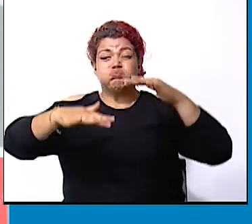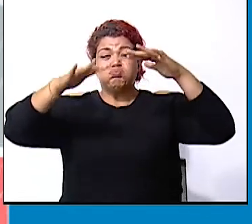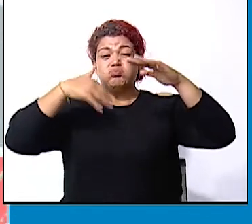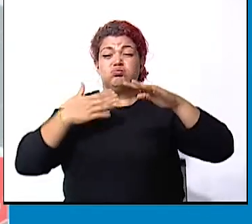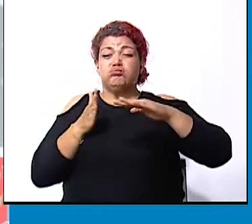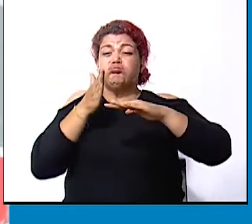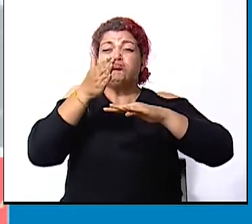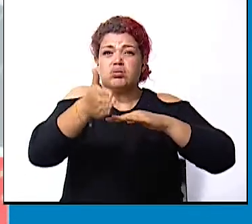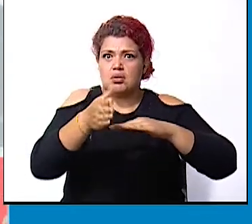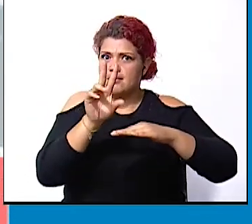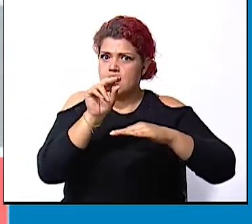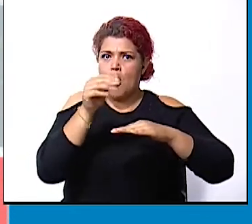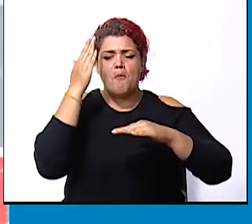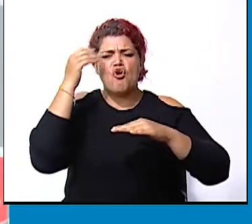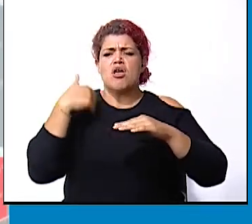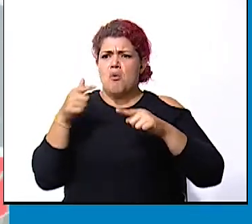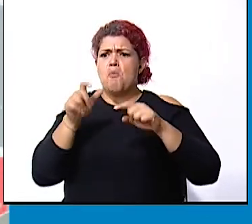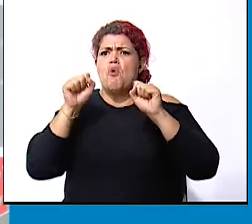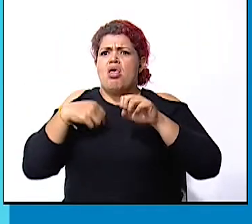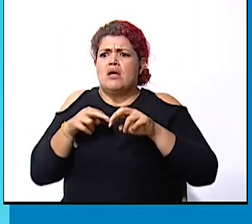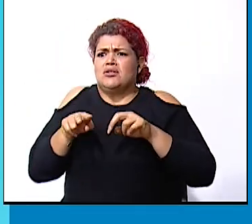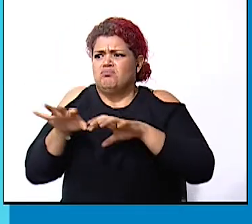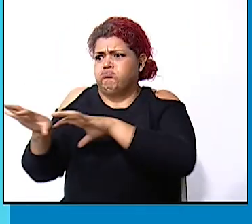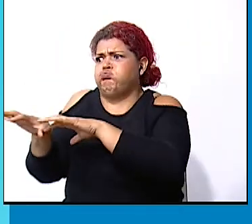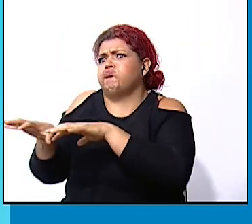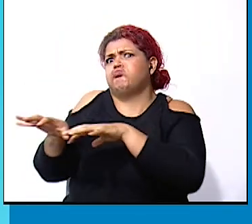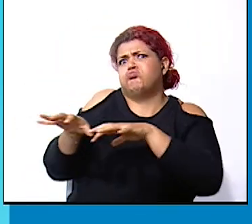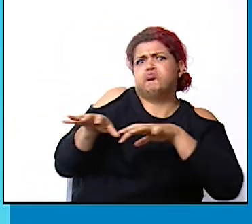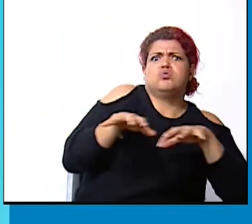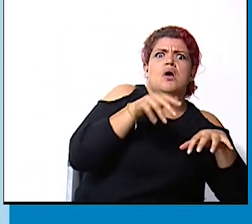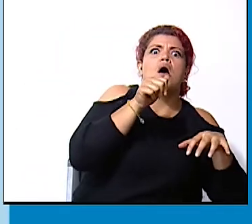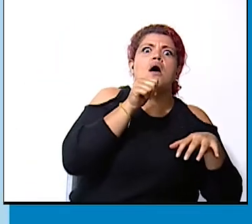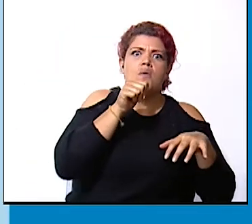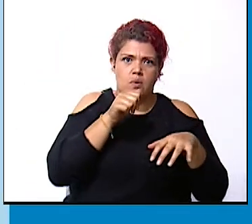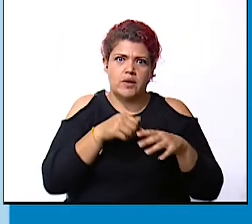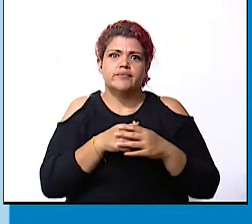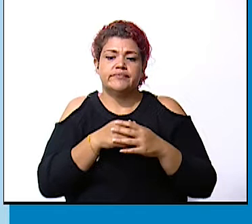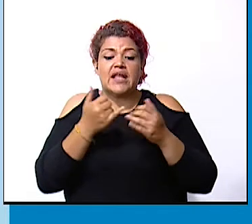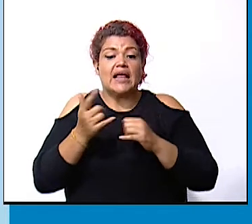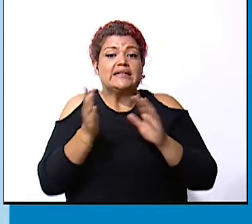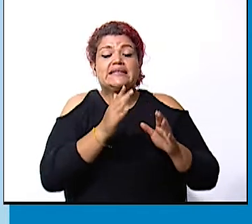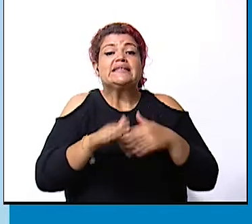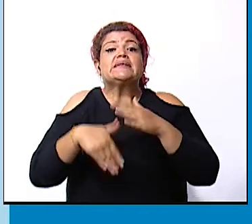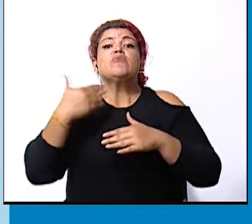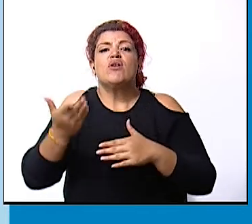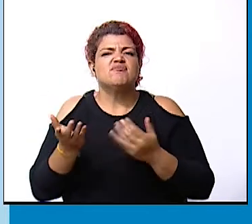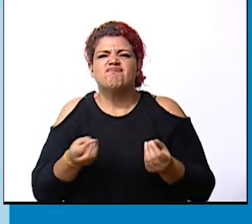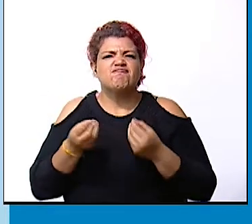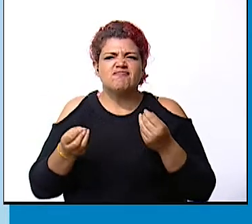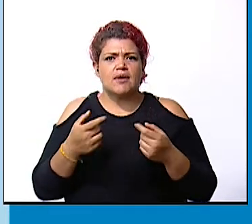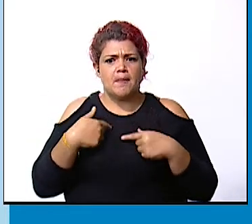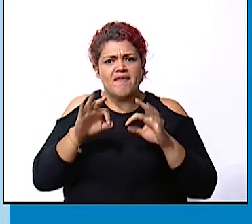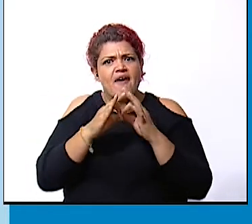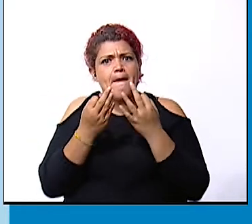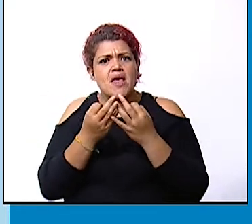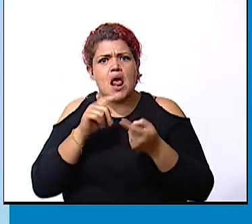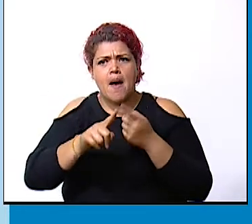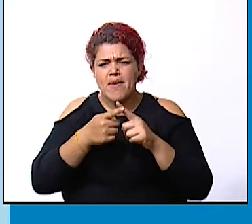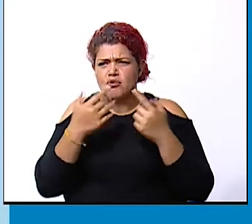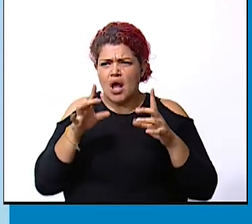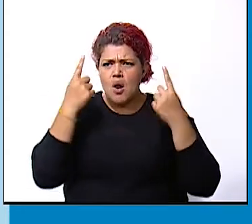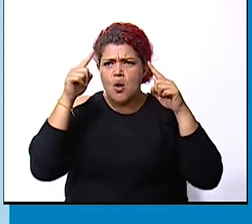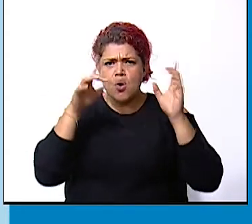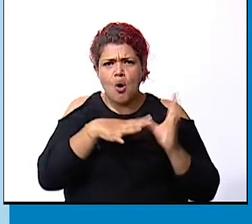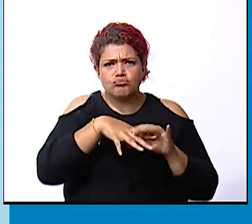ya que podrías ser atrapado por la corriente después verifica que toda tu familia y amigos hayan